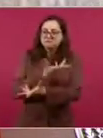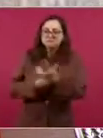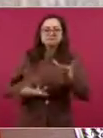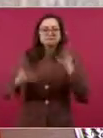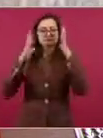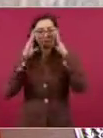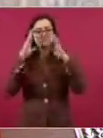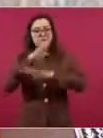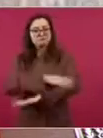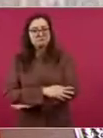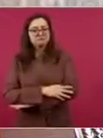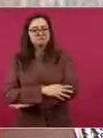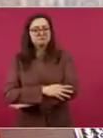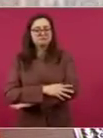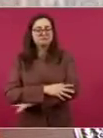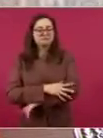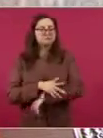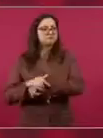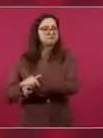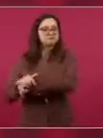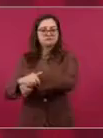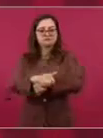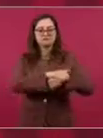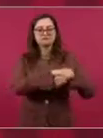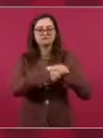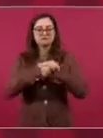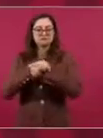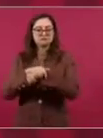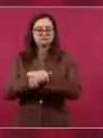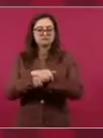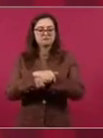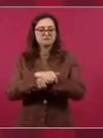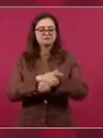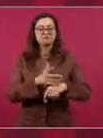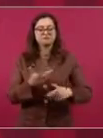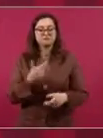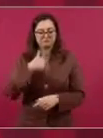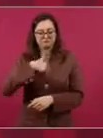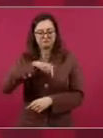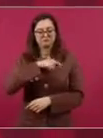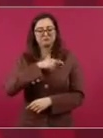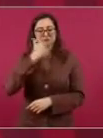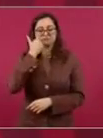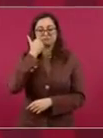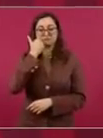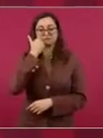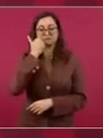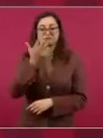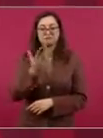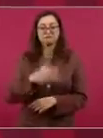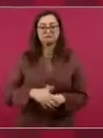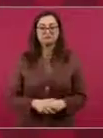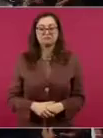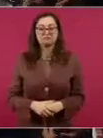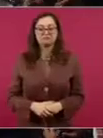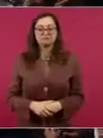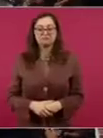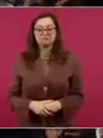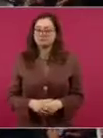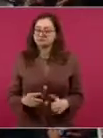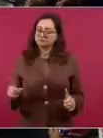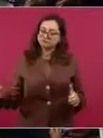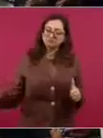entre todos los pueblos del mundo, que prevalezca la fraternidad